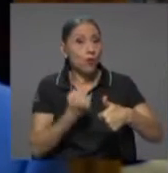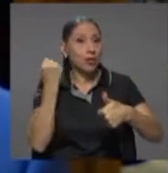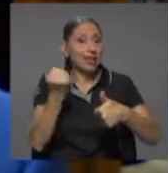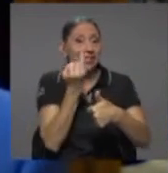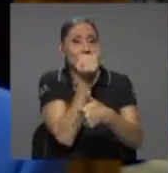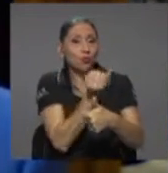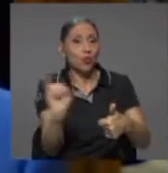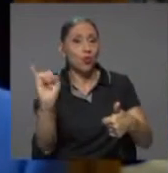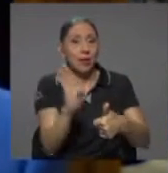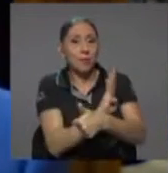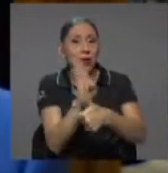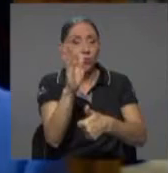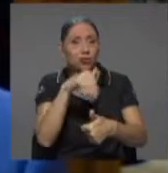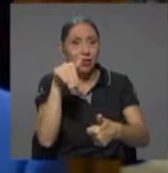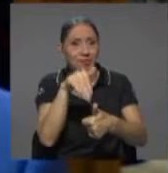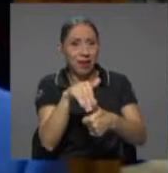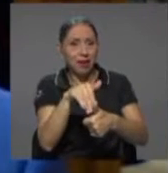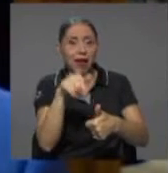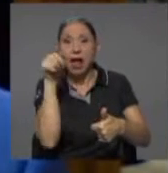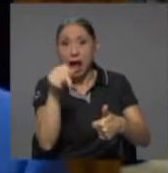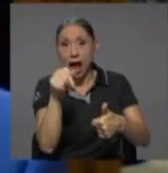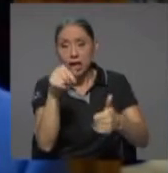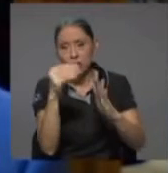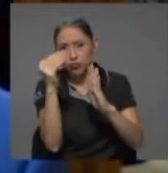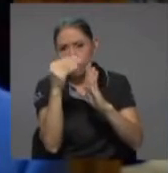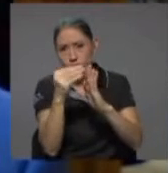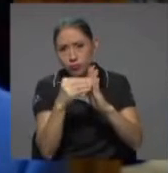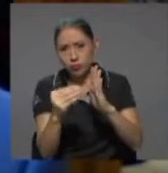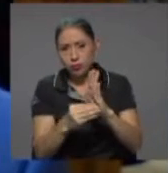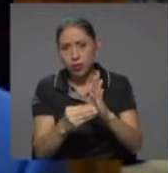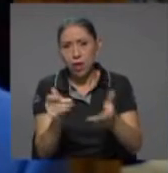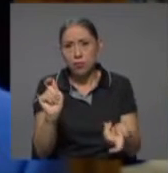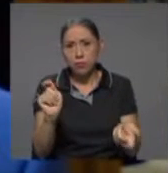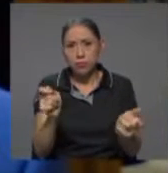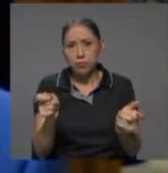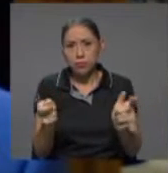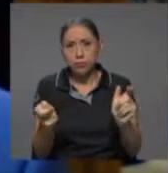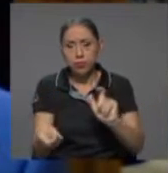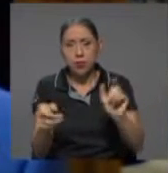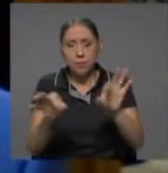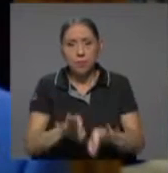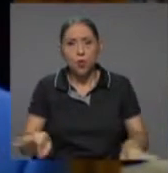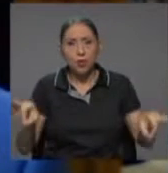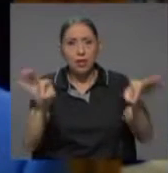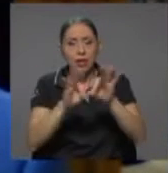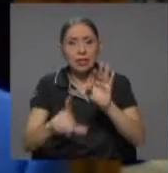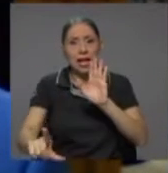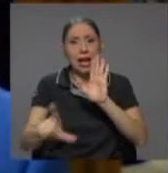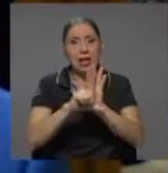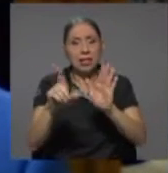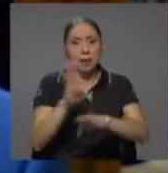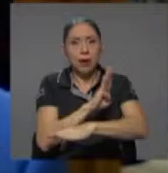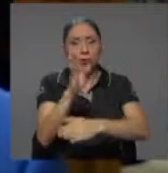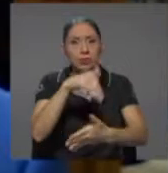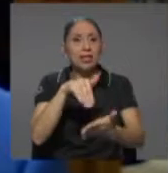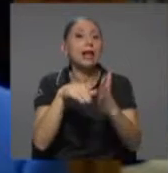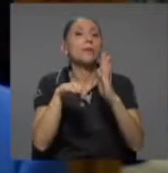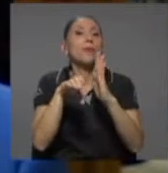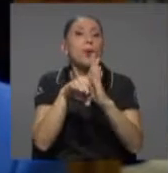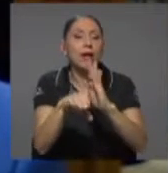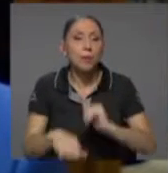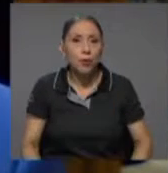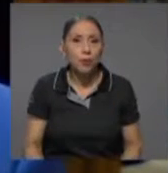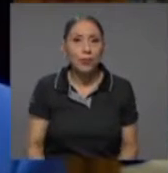establecían algunas modificaciones importantes a la ley orgánica del Banco Central. Entre ellas, por ejemplo, establecer